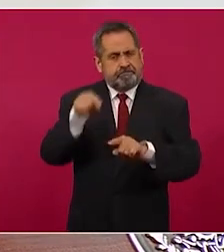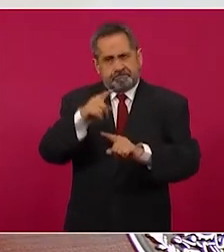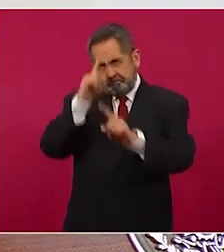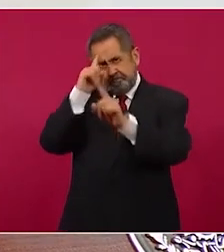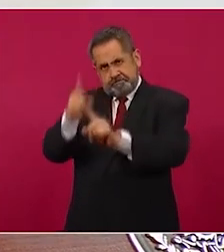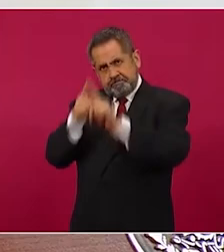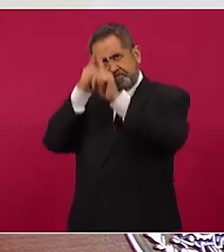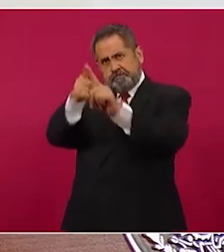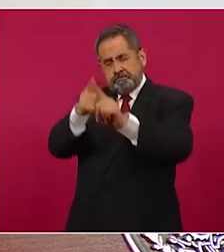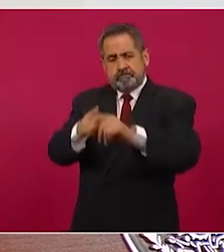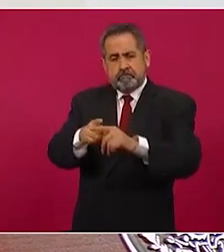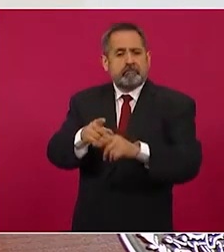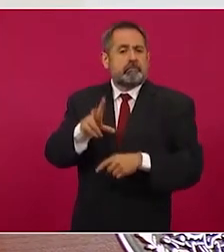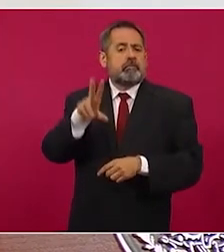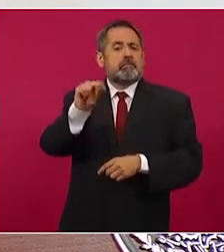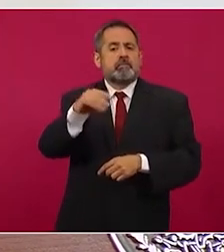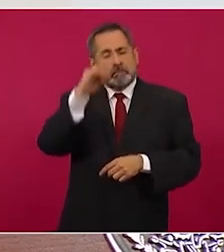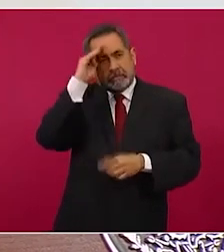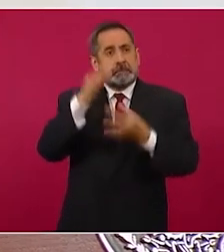no por cargos.